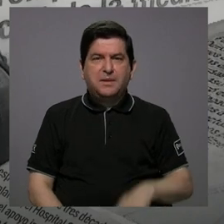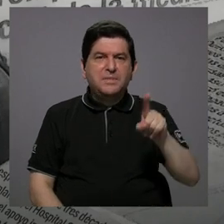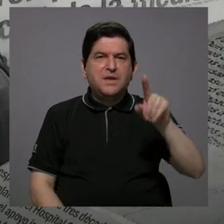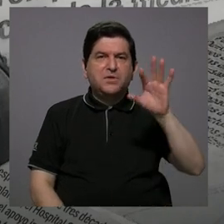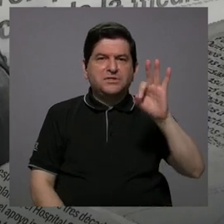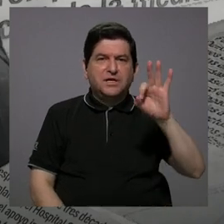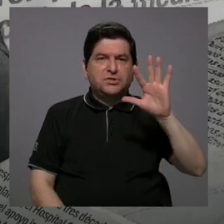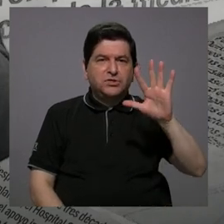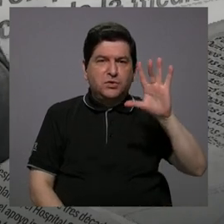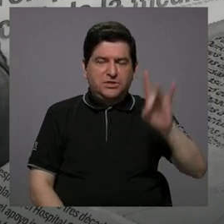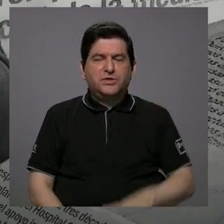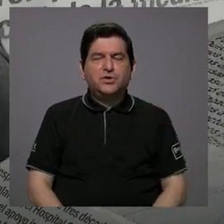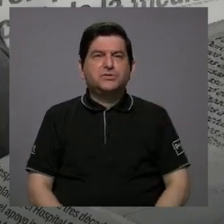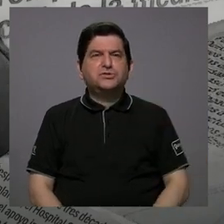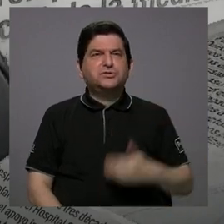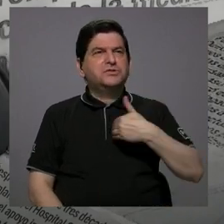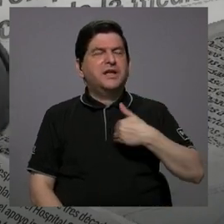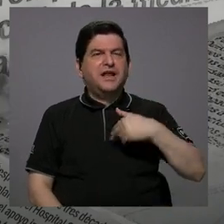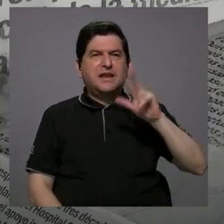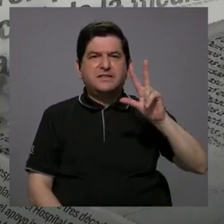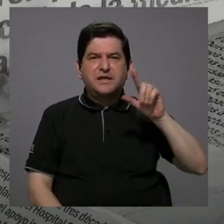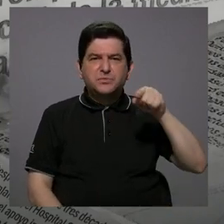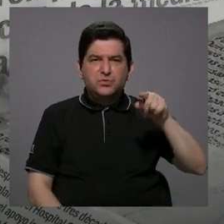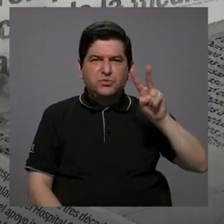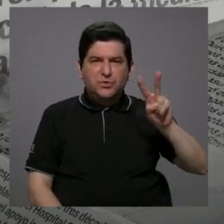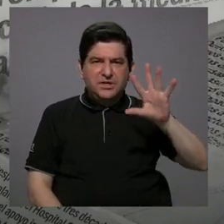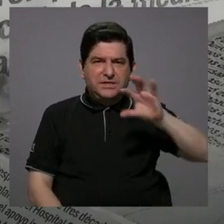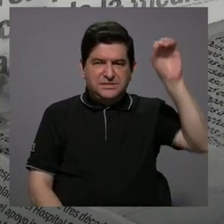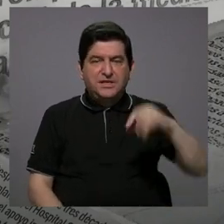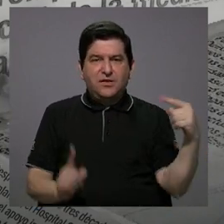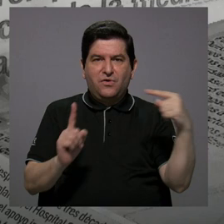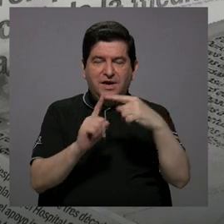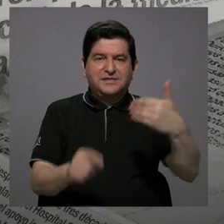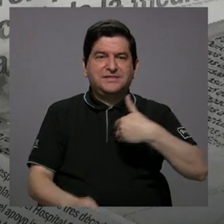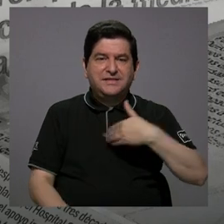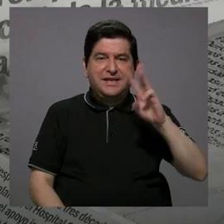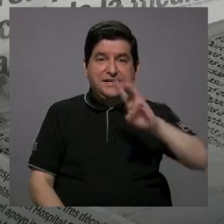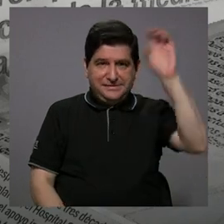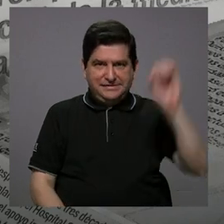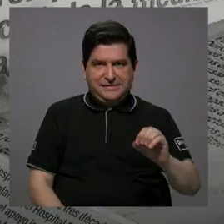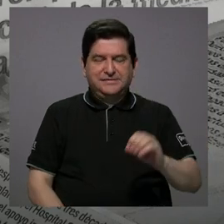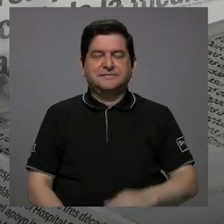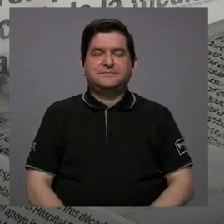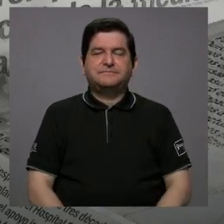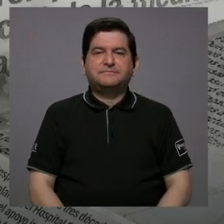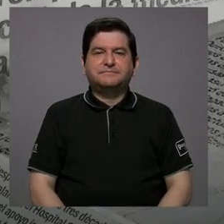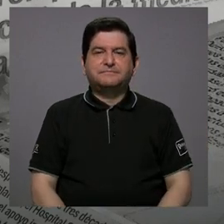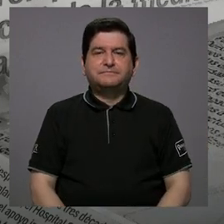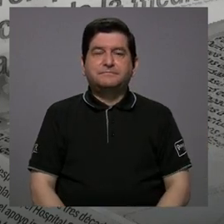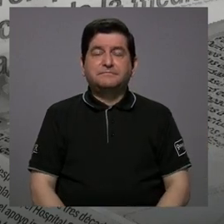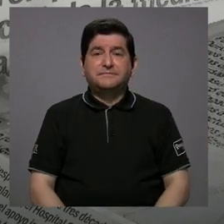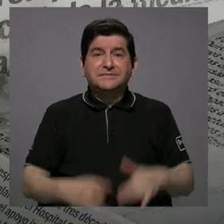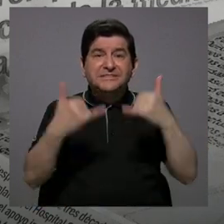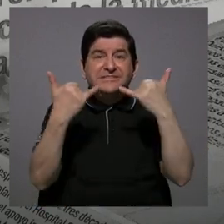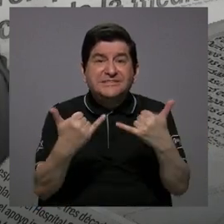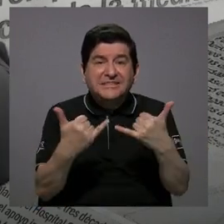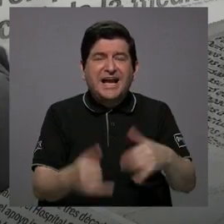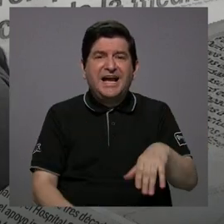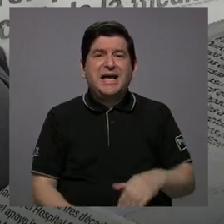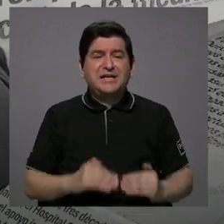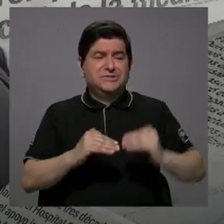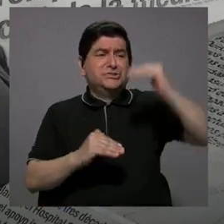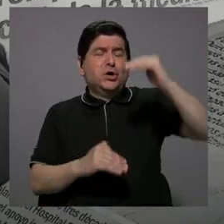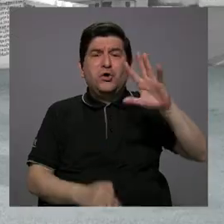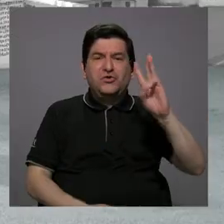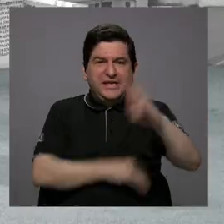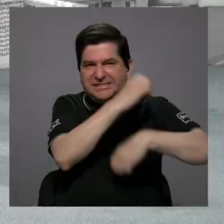teníamos un 3.25 y fuimos creciendo hasta alcanzar un 6%. Y han pasado más de 60